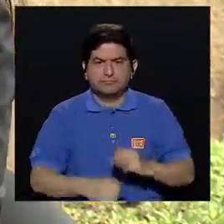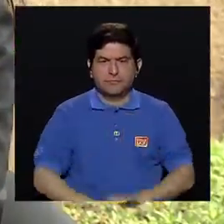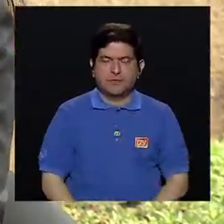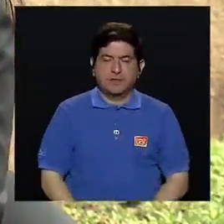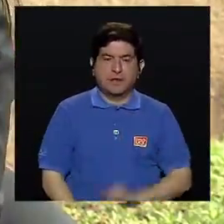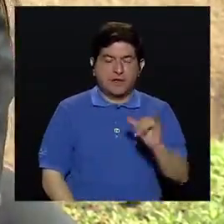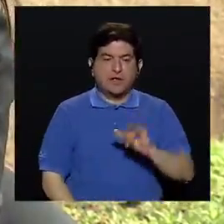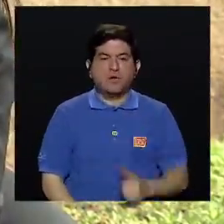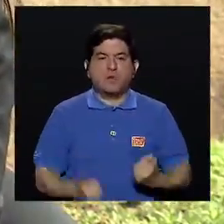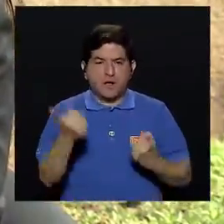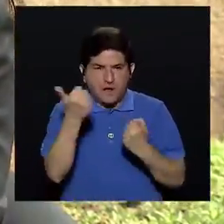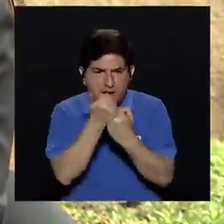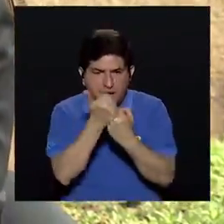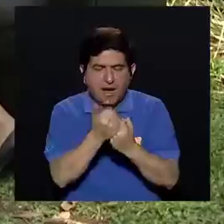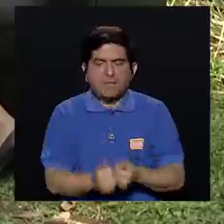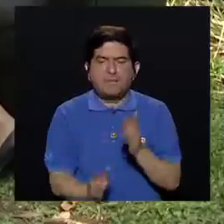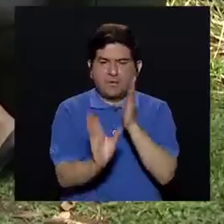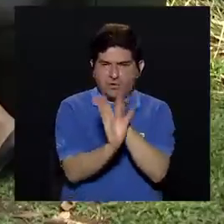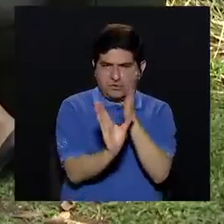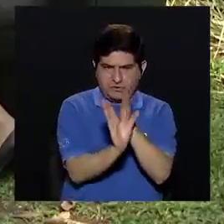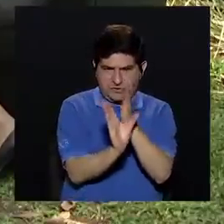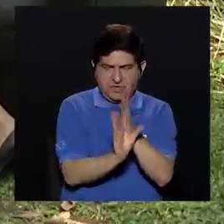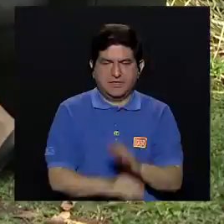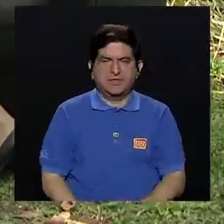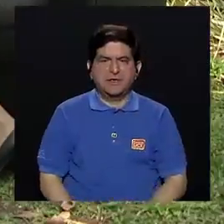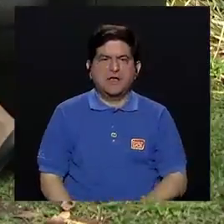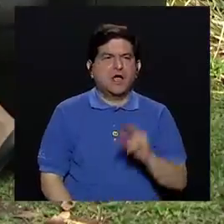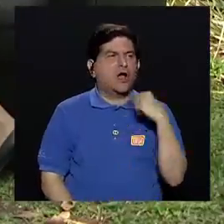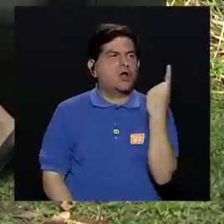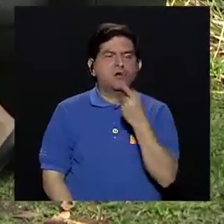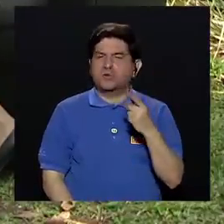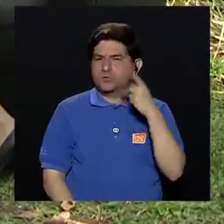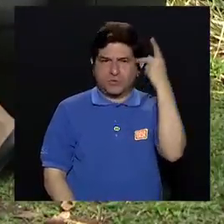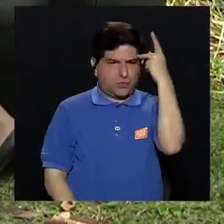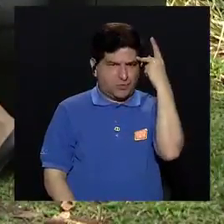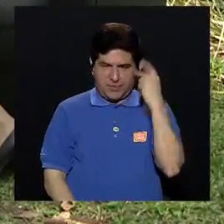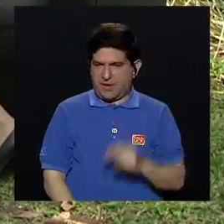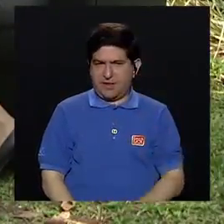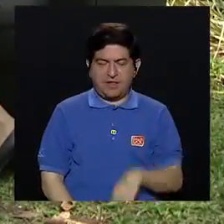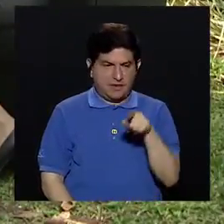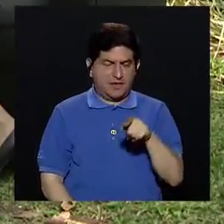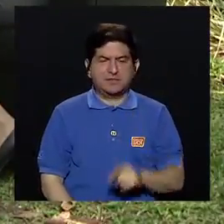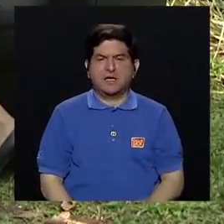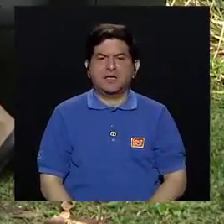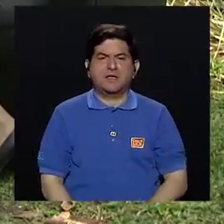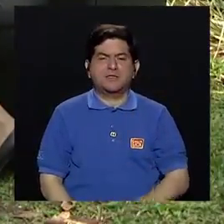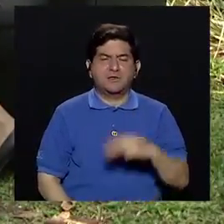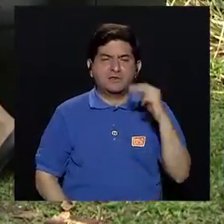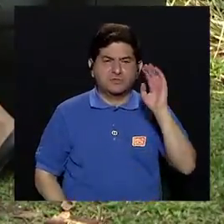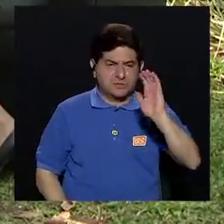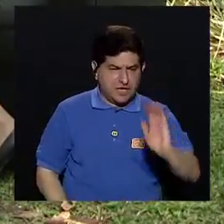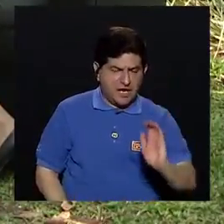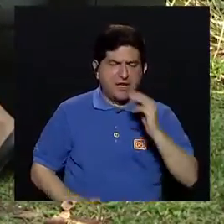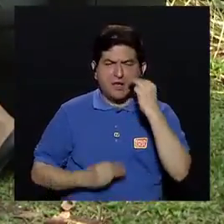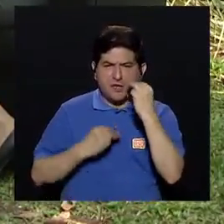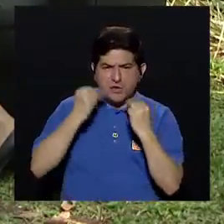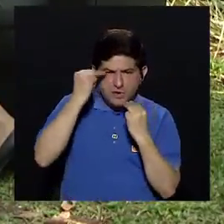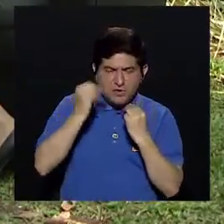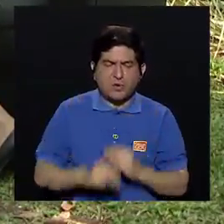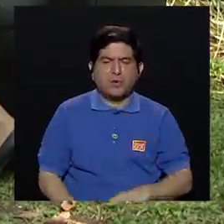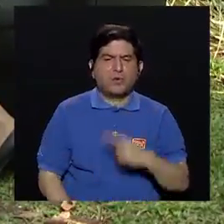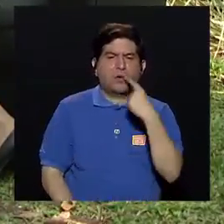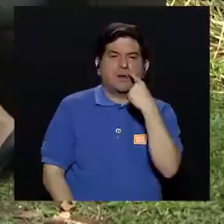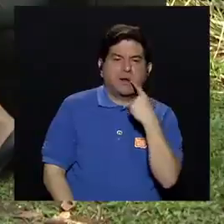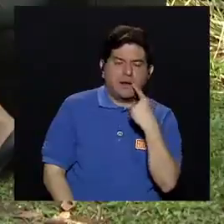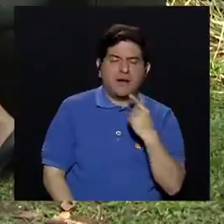tenemos el apoyo de psiquiatría para el apoyo el apoyo no solo a los padres como padres cuando reciben un niño con malformación de la bílida que